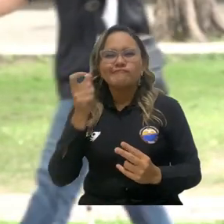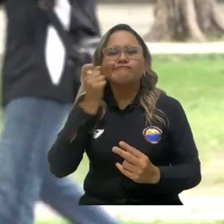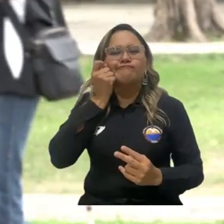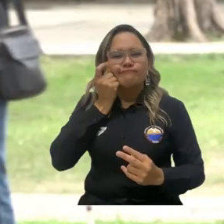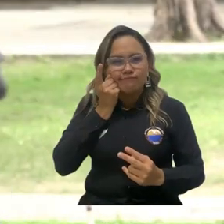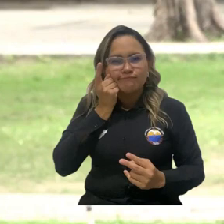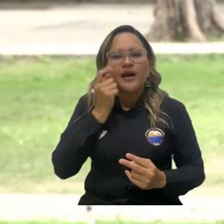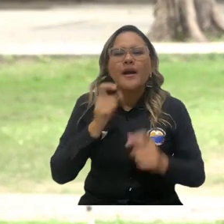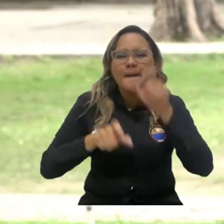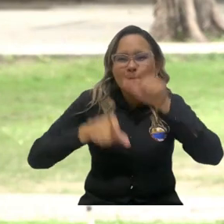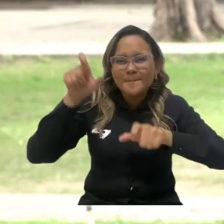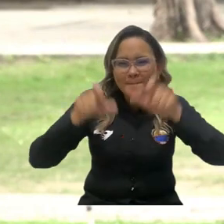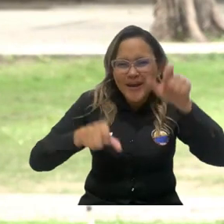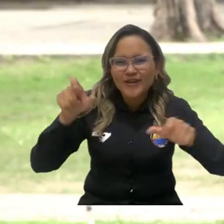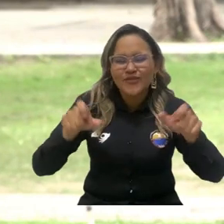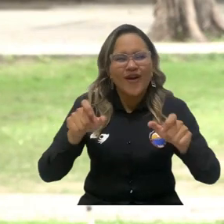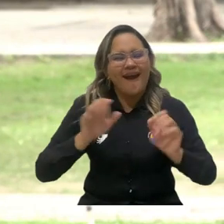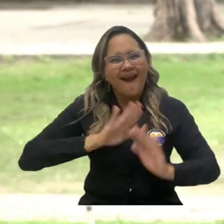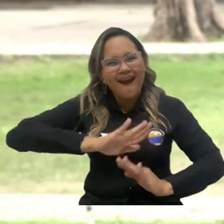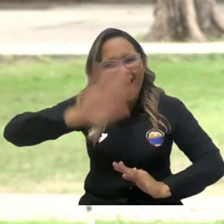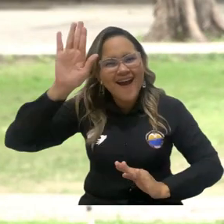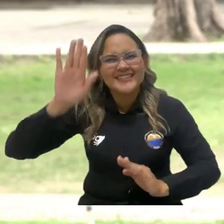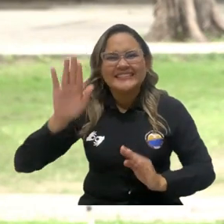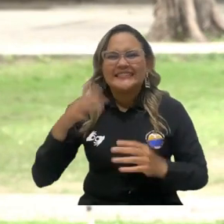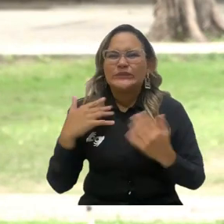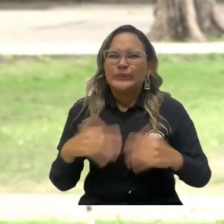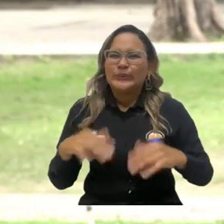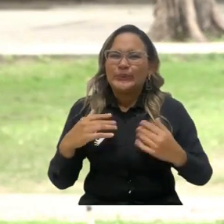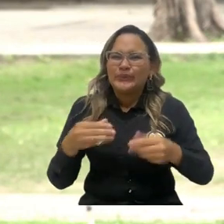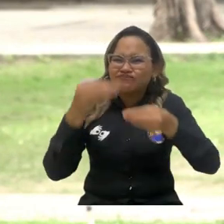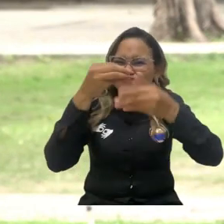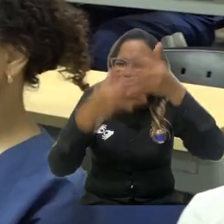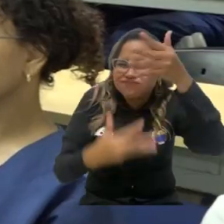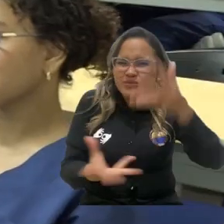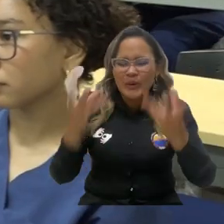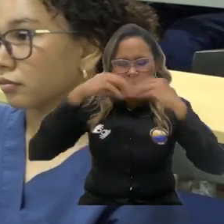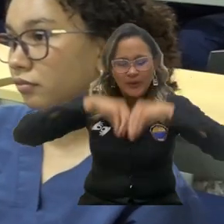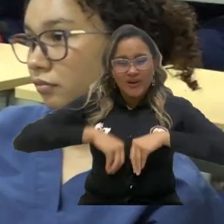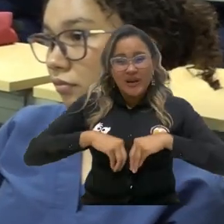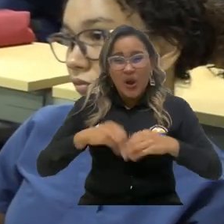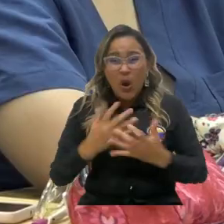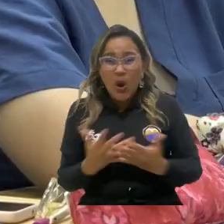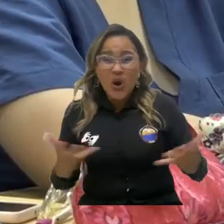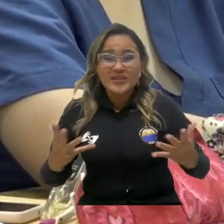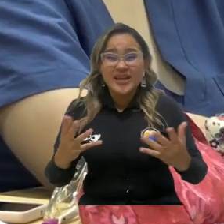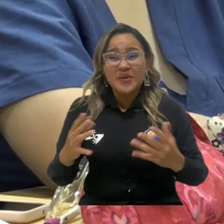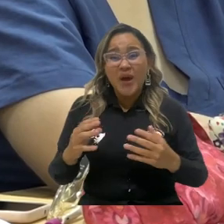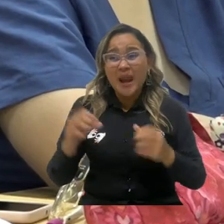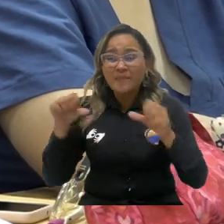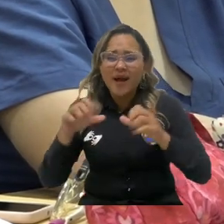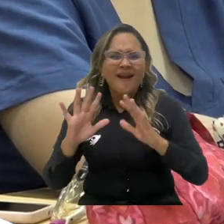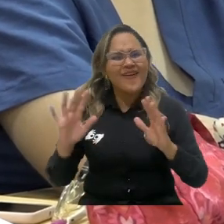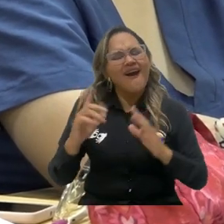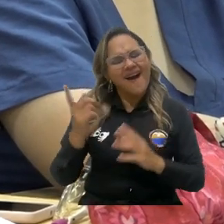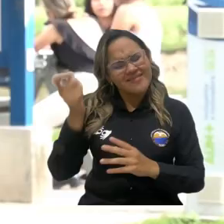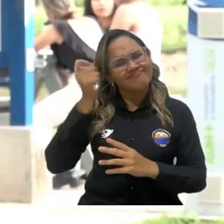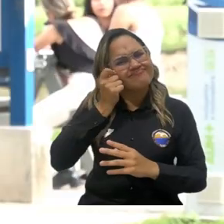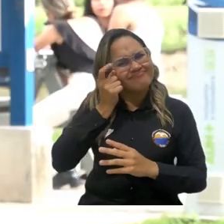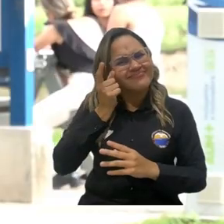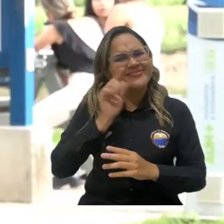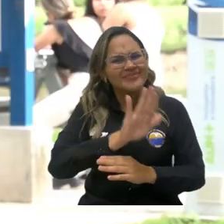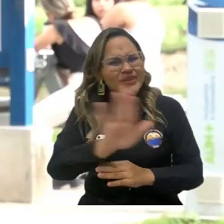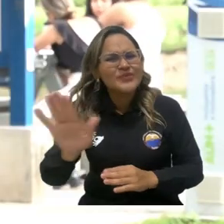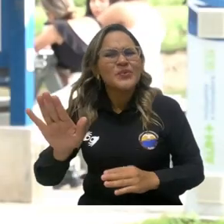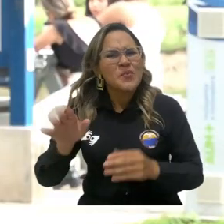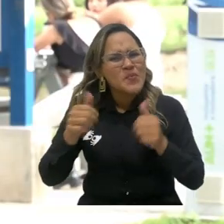aprendes a mirar que las personas son un conjunto de cosas complejas y no solamente te quedas con lo que ves. Comprender